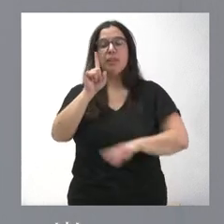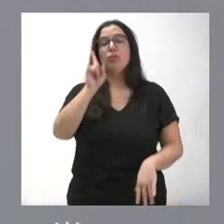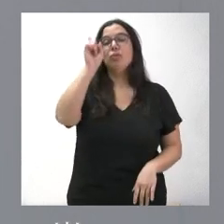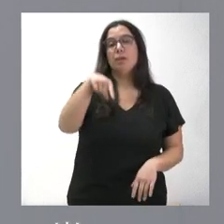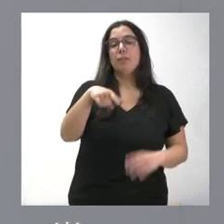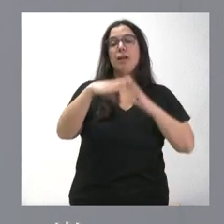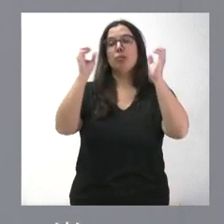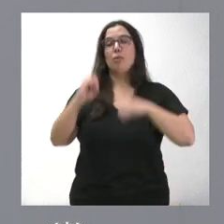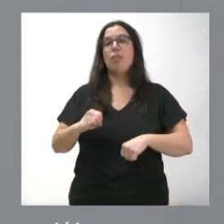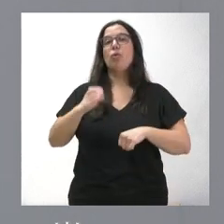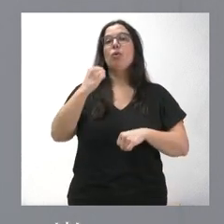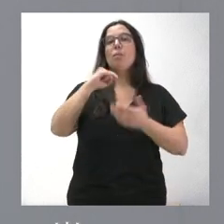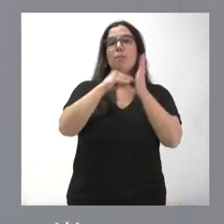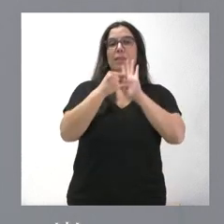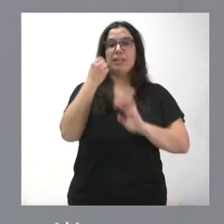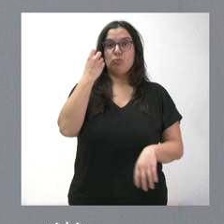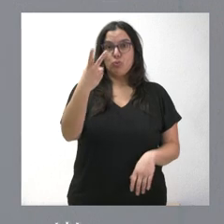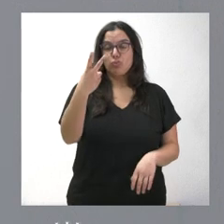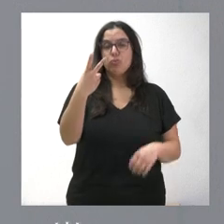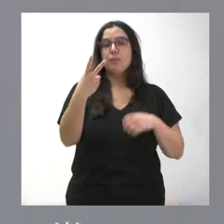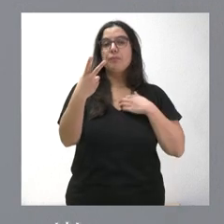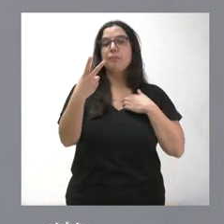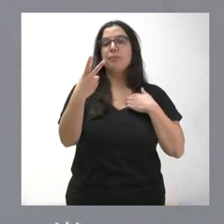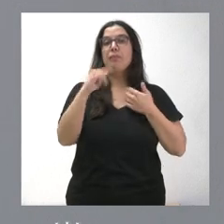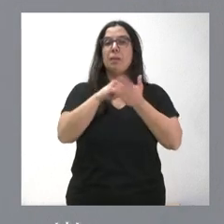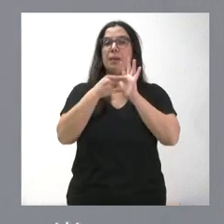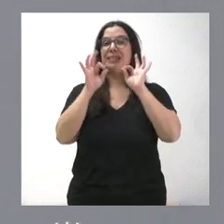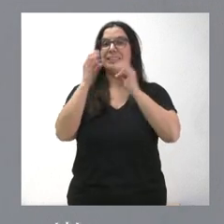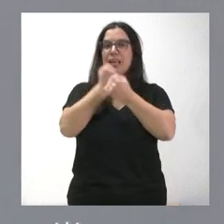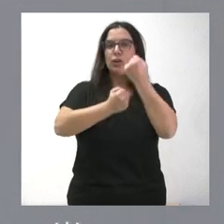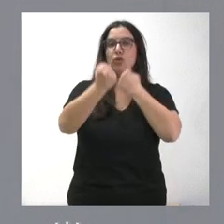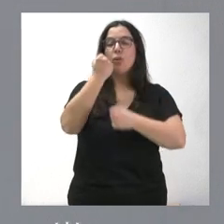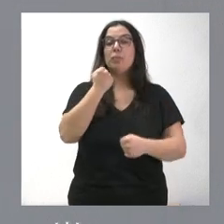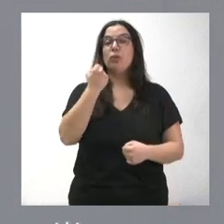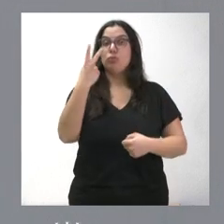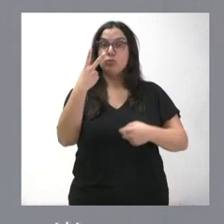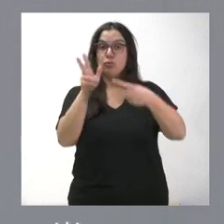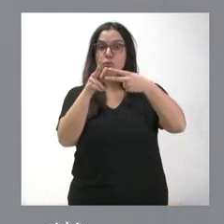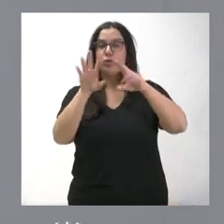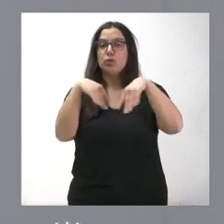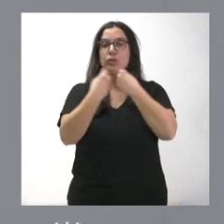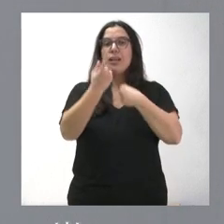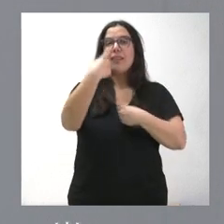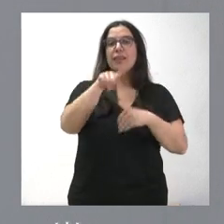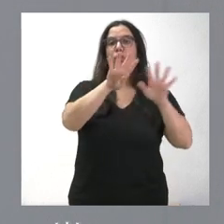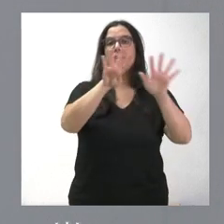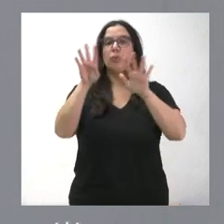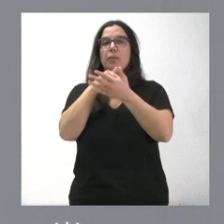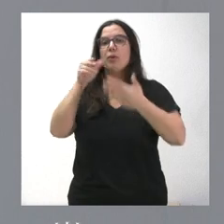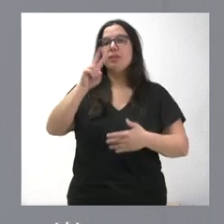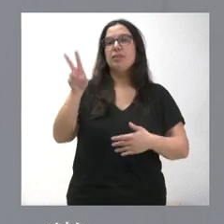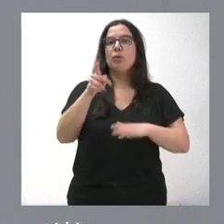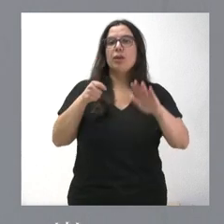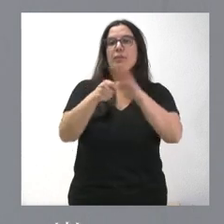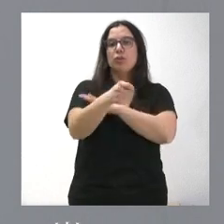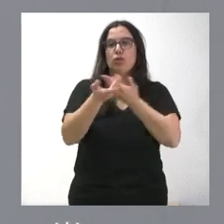aprobación de dos planes económicos, que esos dos planes suponen 199 millones de euros de inversión